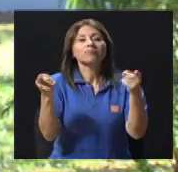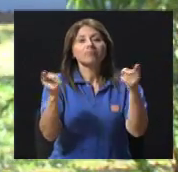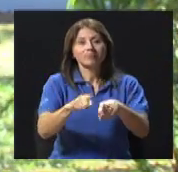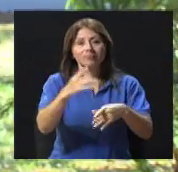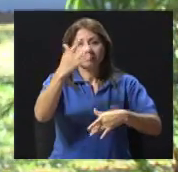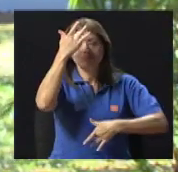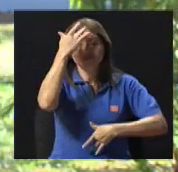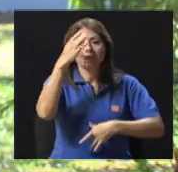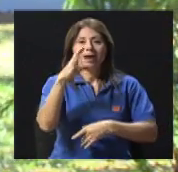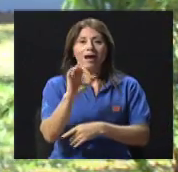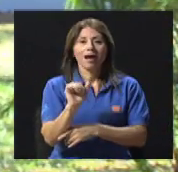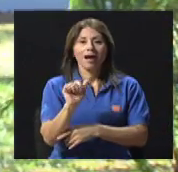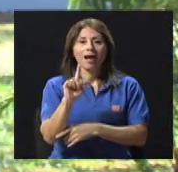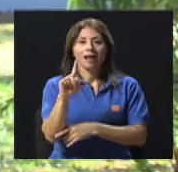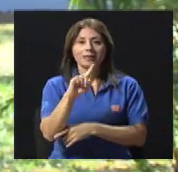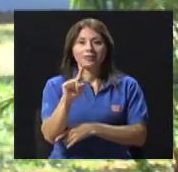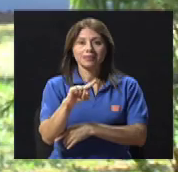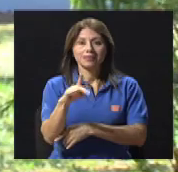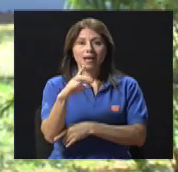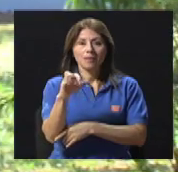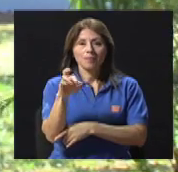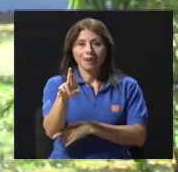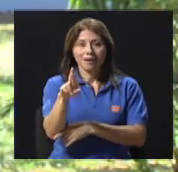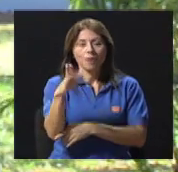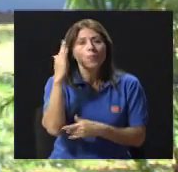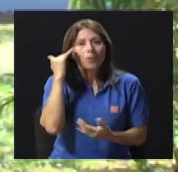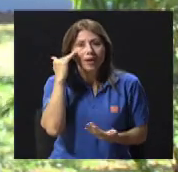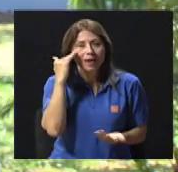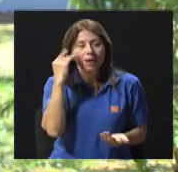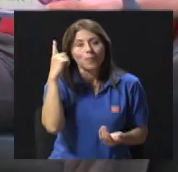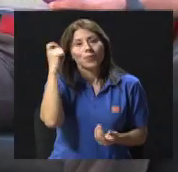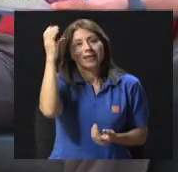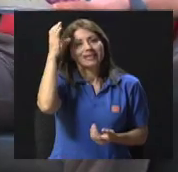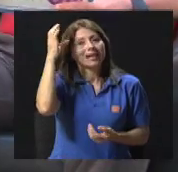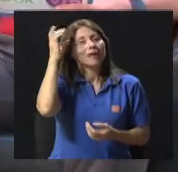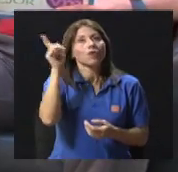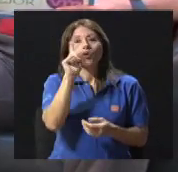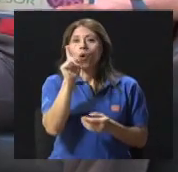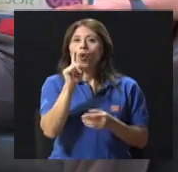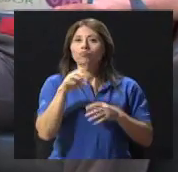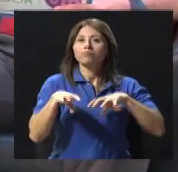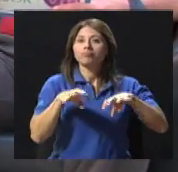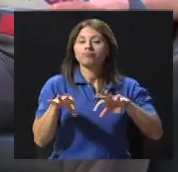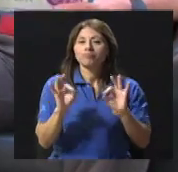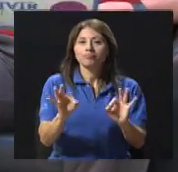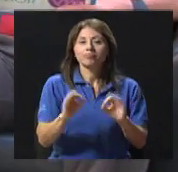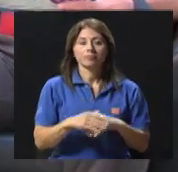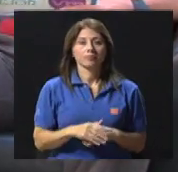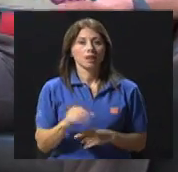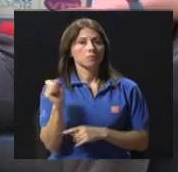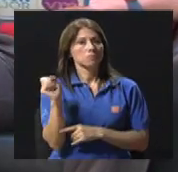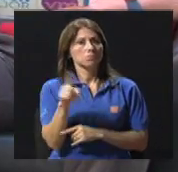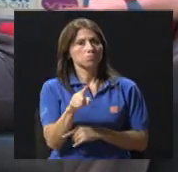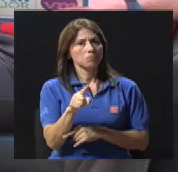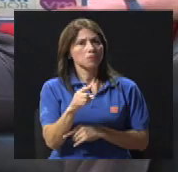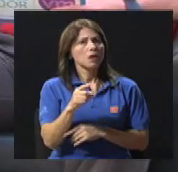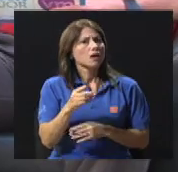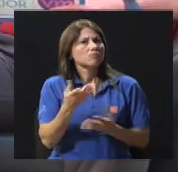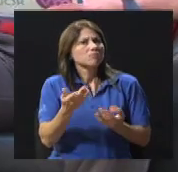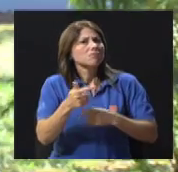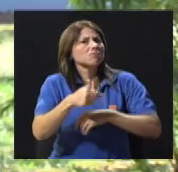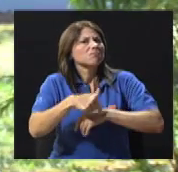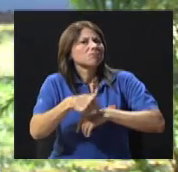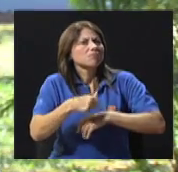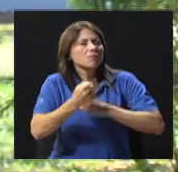para que ese cerebro se irrigue mejor. ¿Y cuál sería entonces la edad ideal para comenzar a prevenirlo?